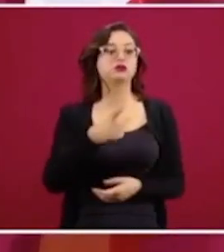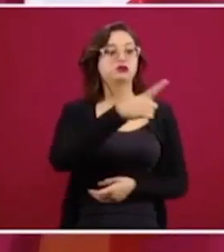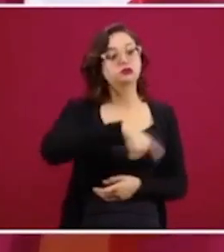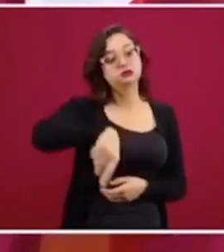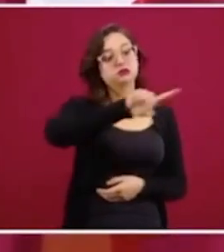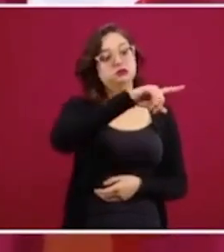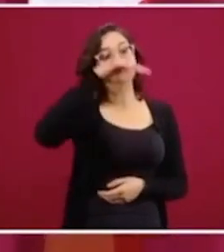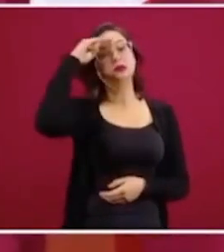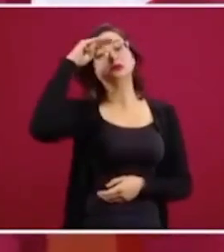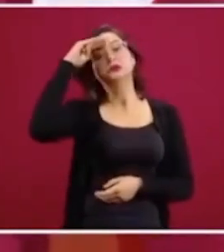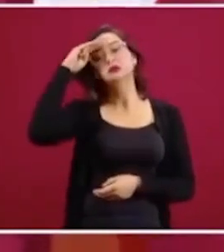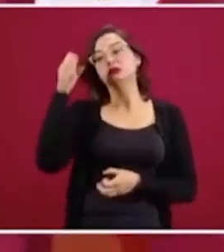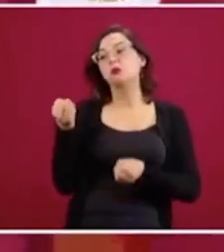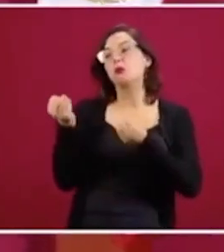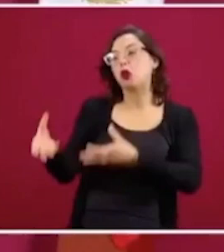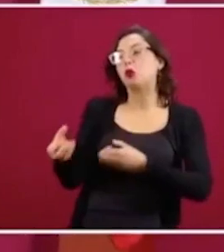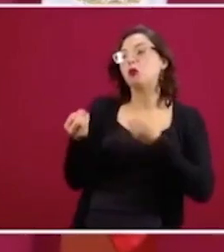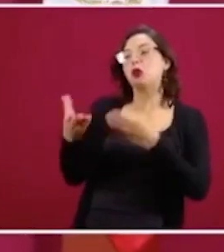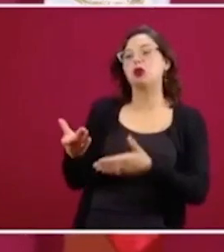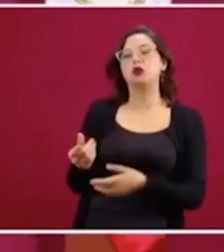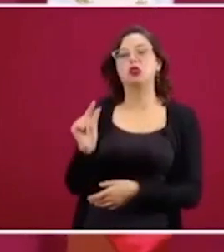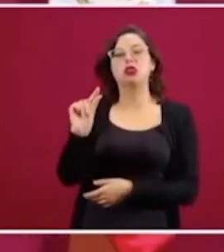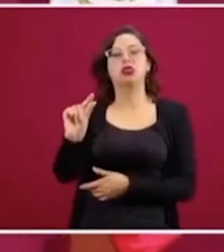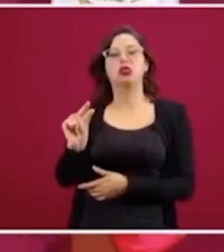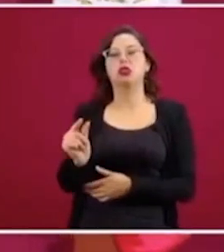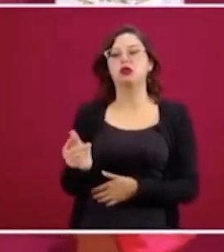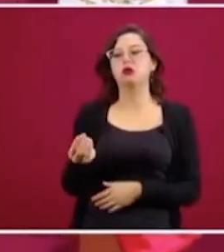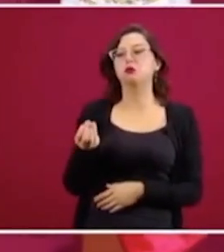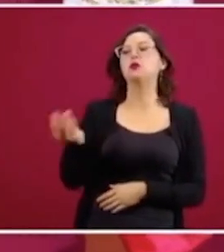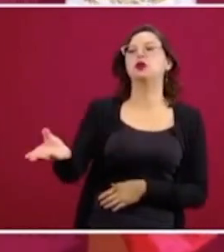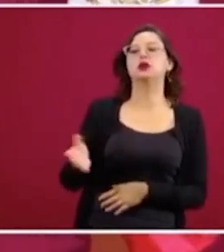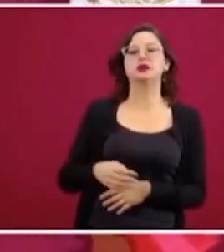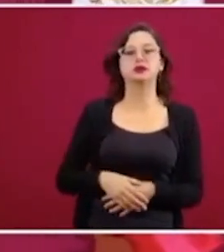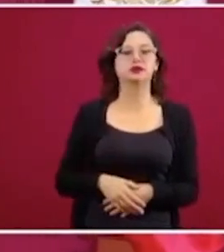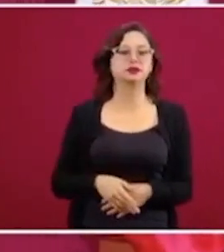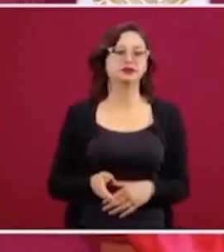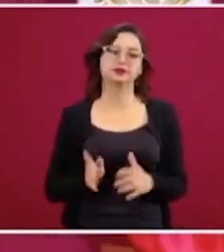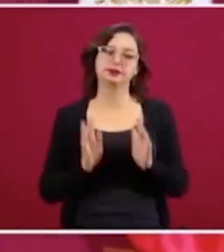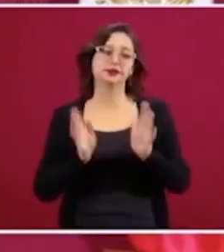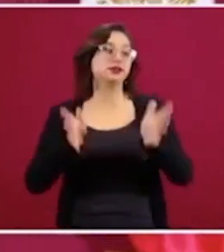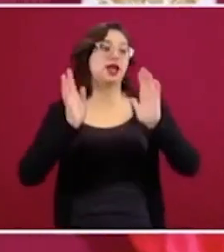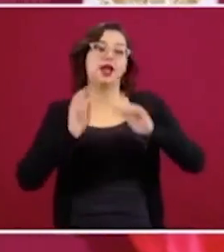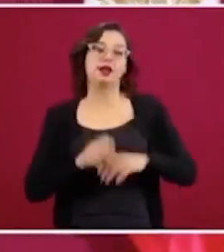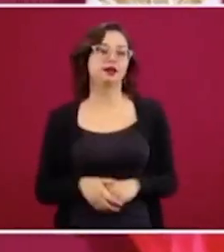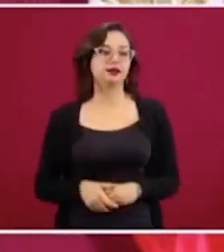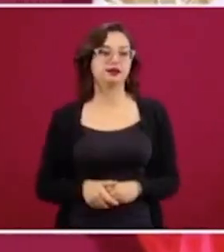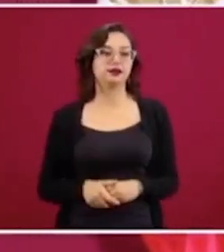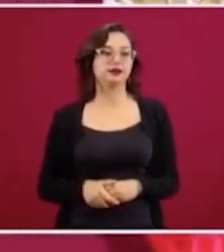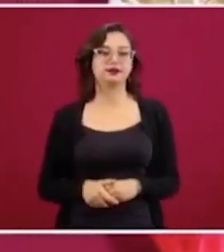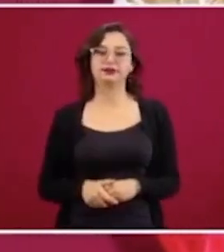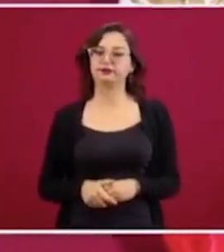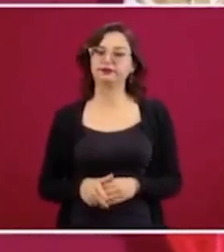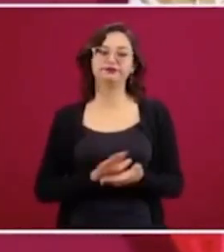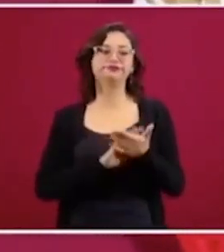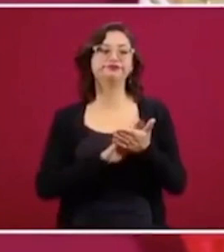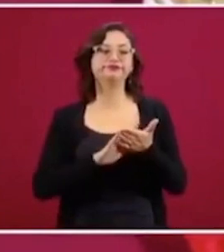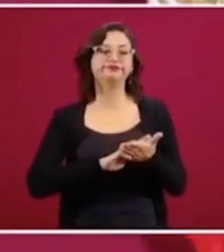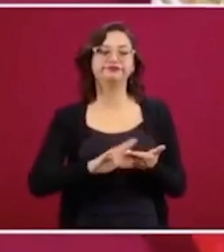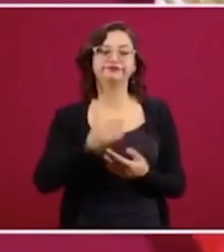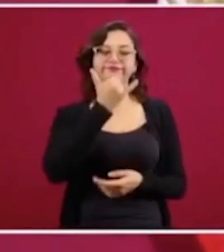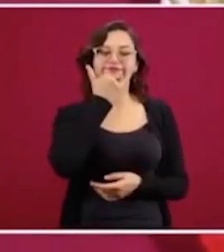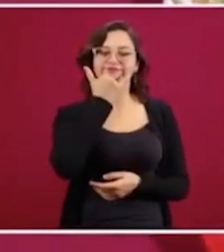ya está perdonado.